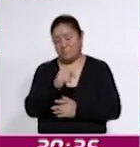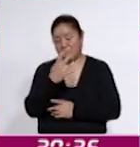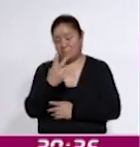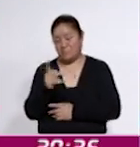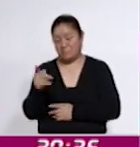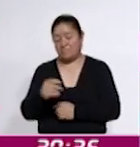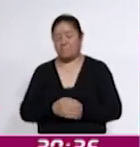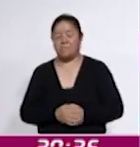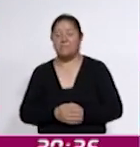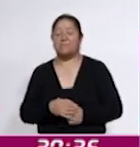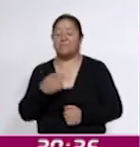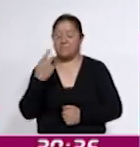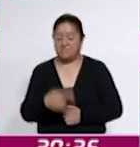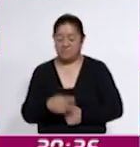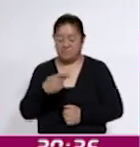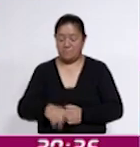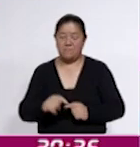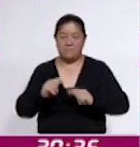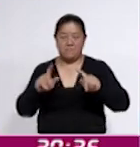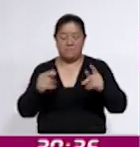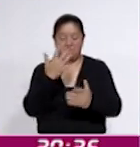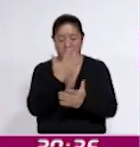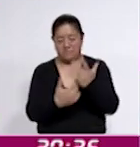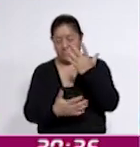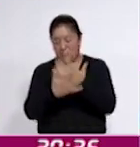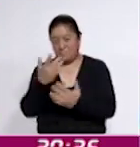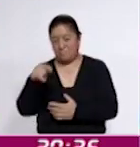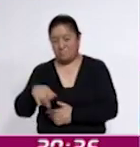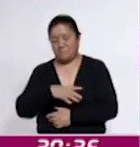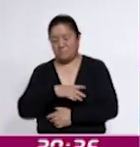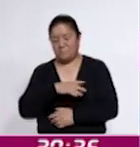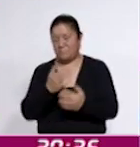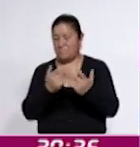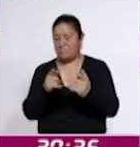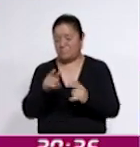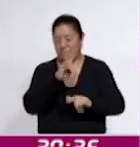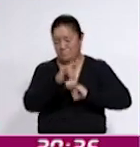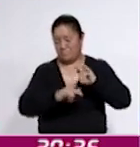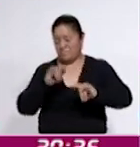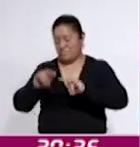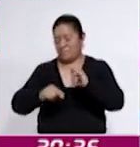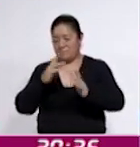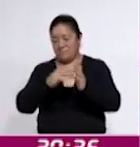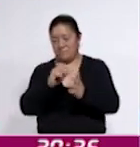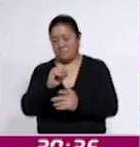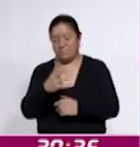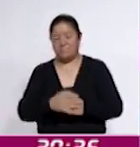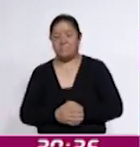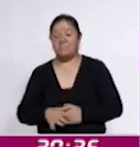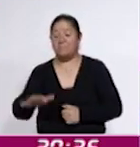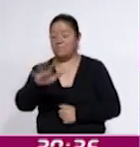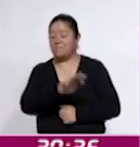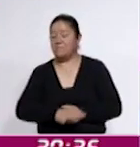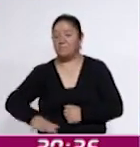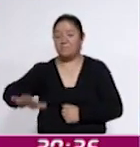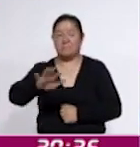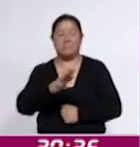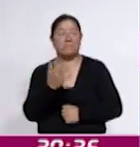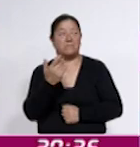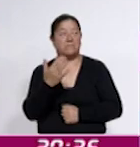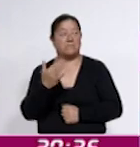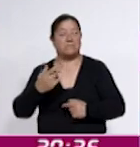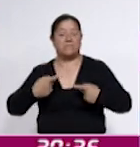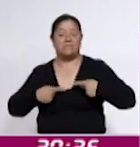Identidad, le espera en el marco de Tlaxcala la Feria de Ferias 2024. Es un espacio donde 50 productores, emprendedores y